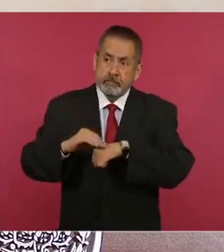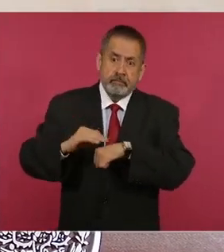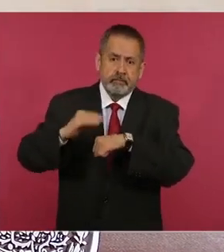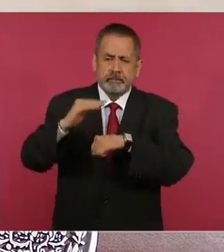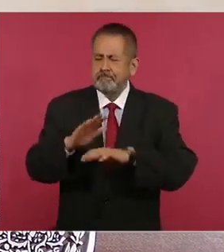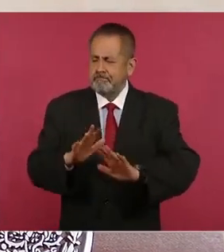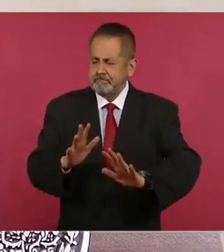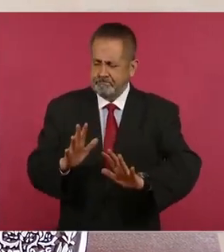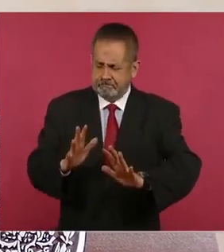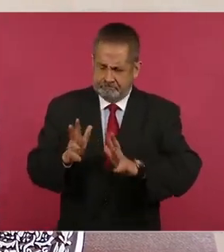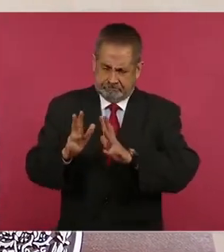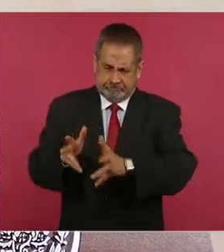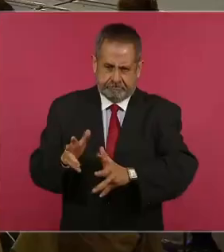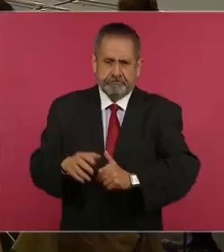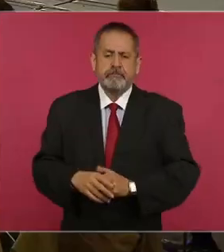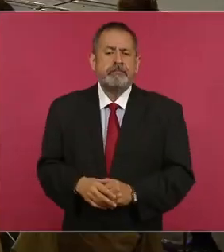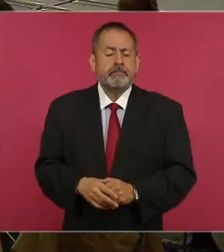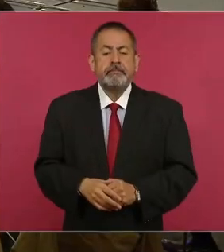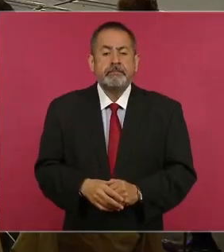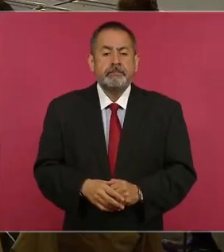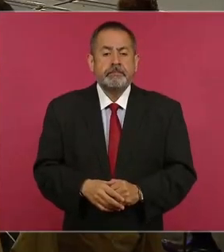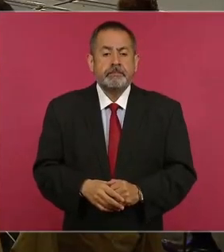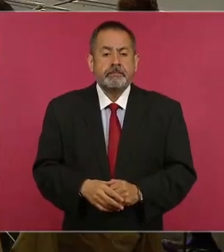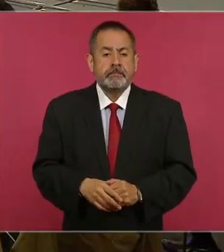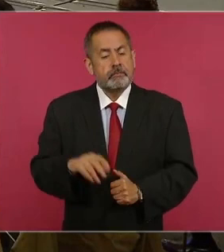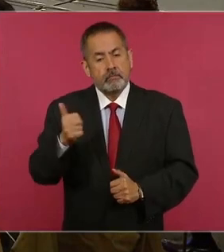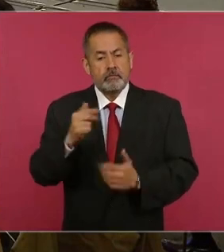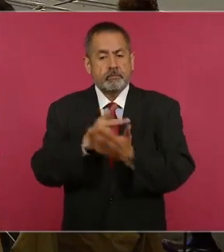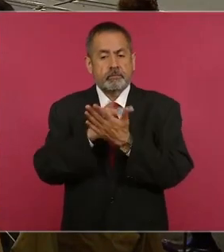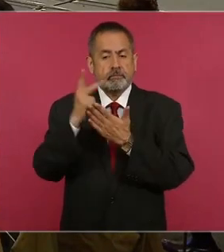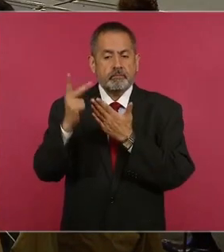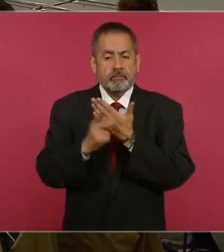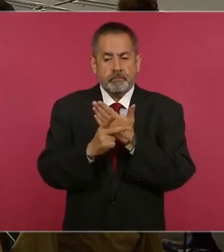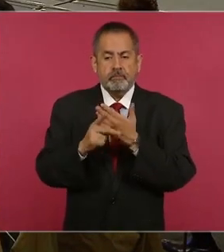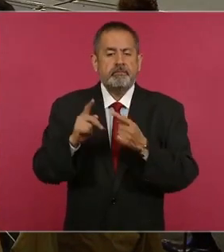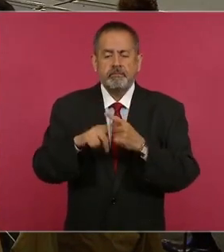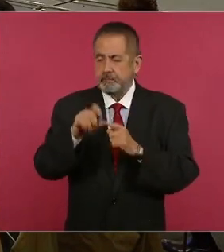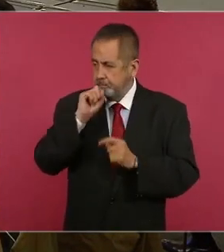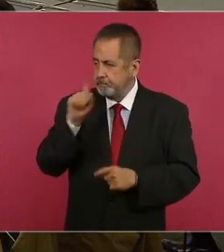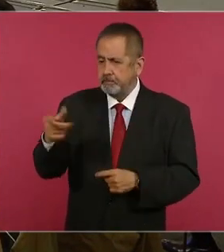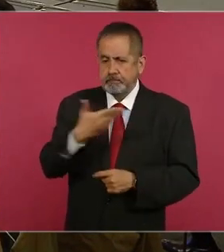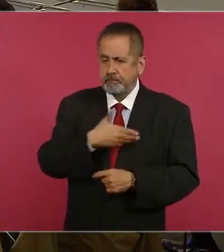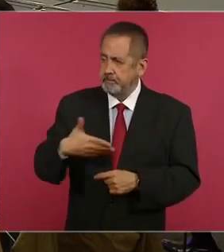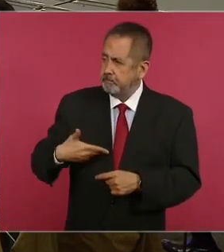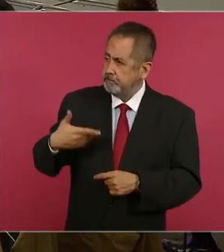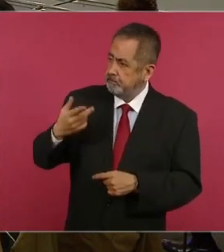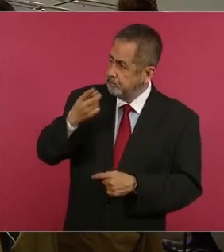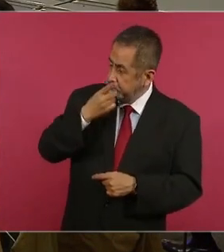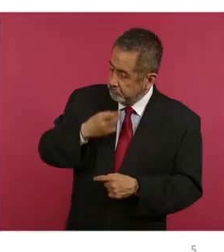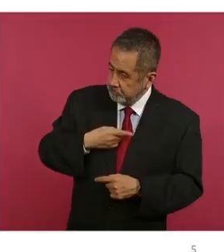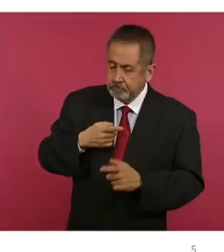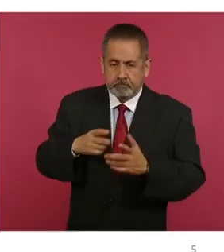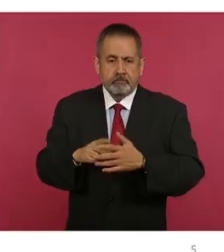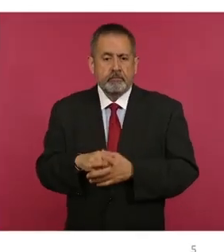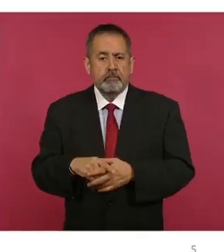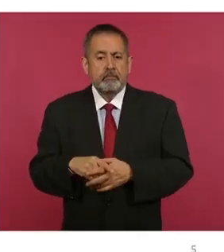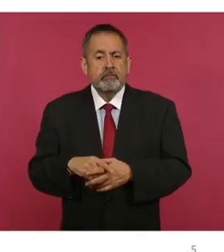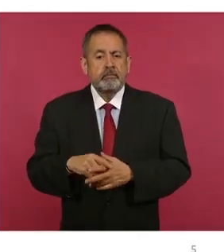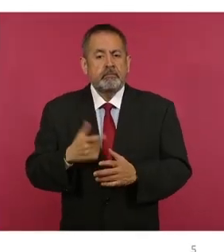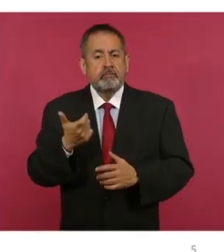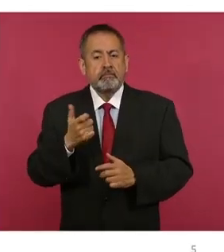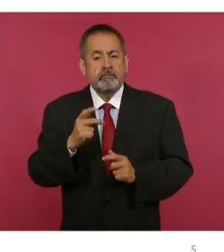También en la que sigue, en el programa de crédito también el presidente nos ha pedido quitar a intermediarios,